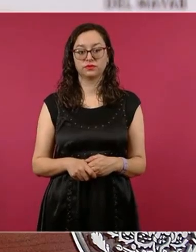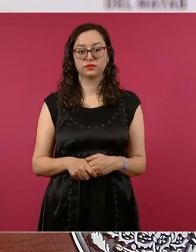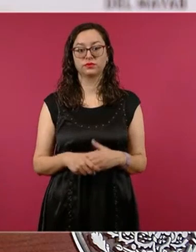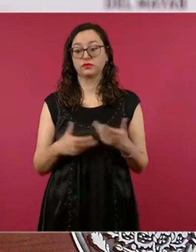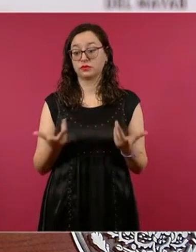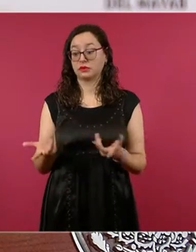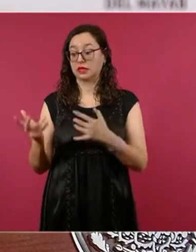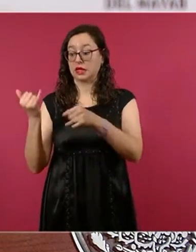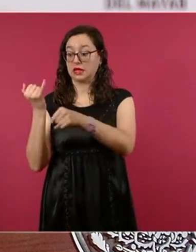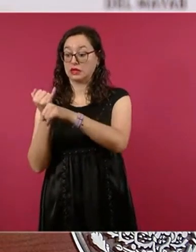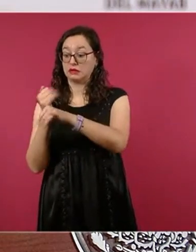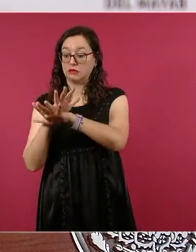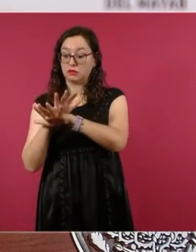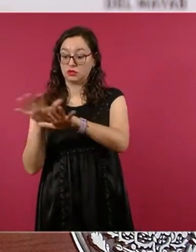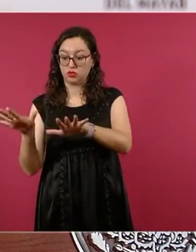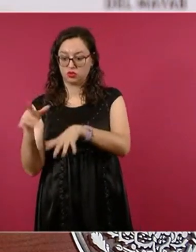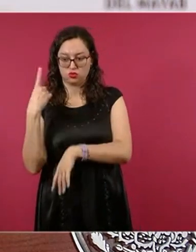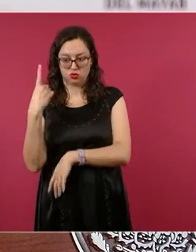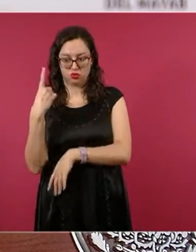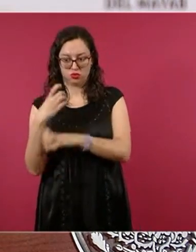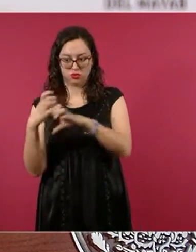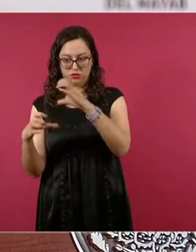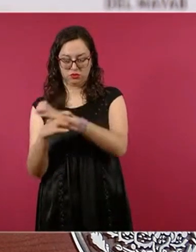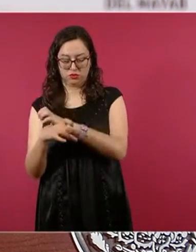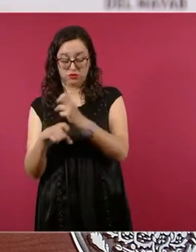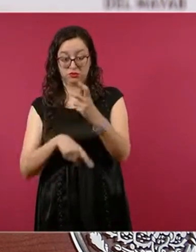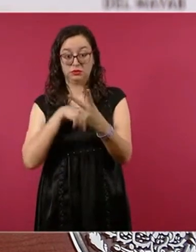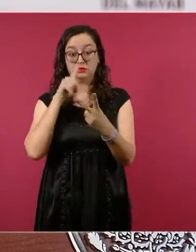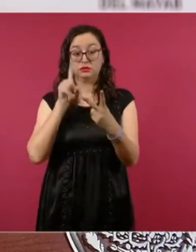concientización. Es distinta.